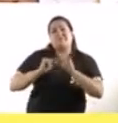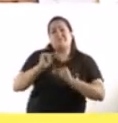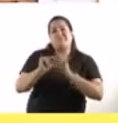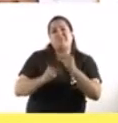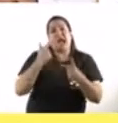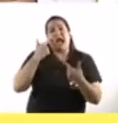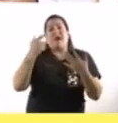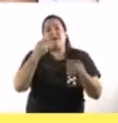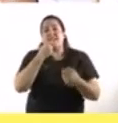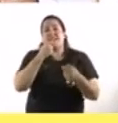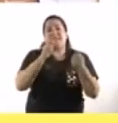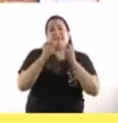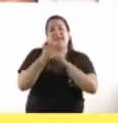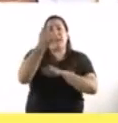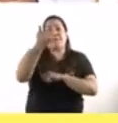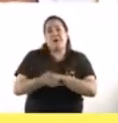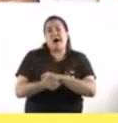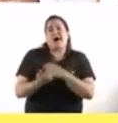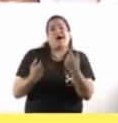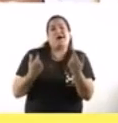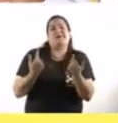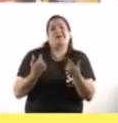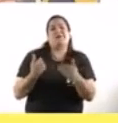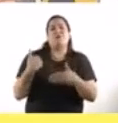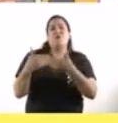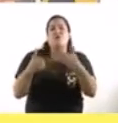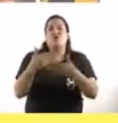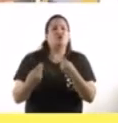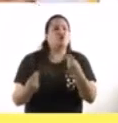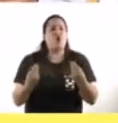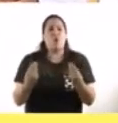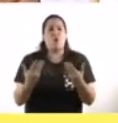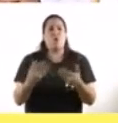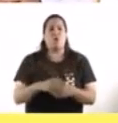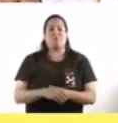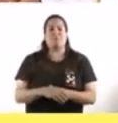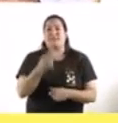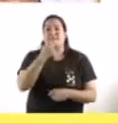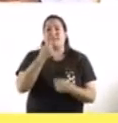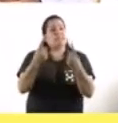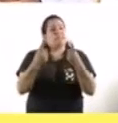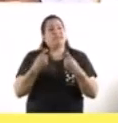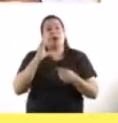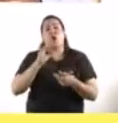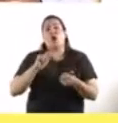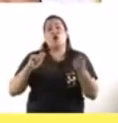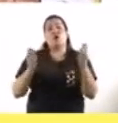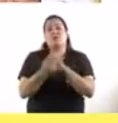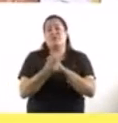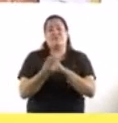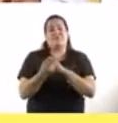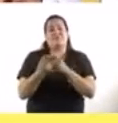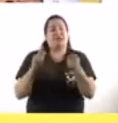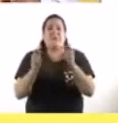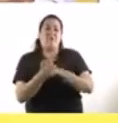y en qué momento si es que hiciera falta debemos dialogar con la ciudadanía y proponer alguna otra alternativa